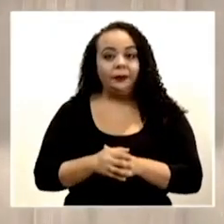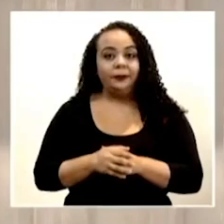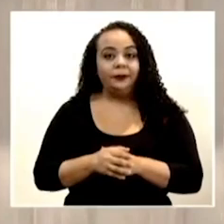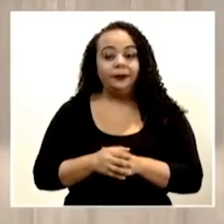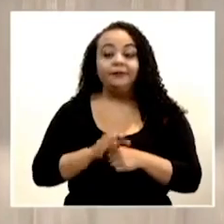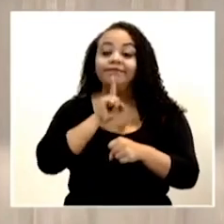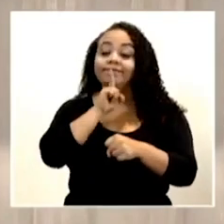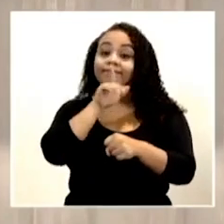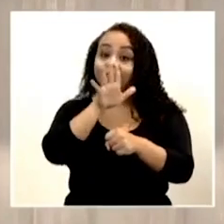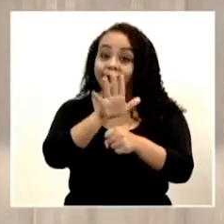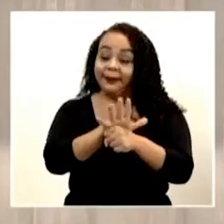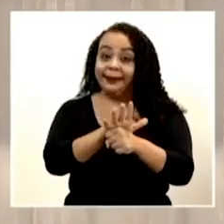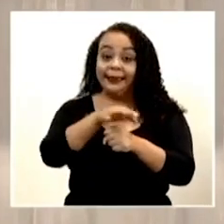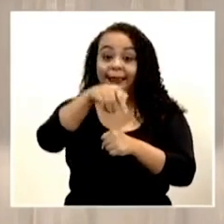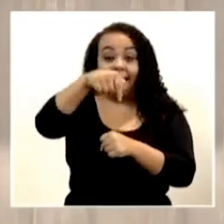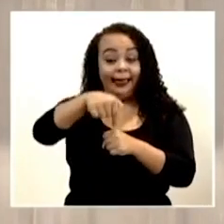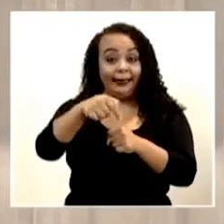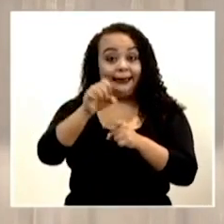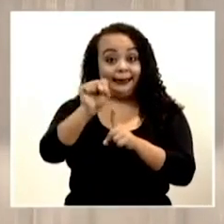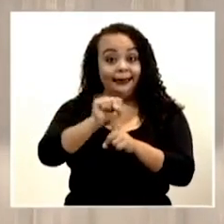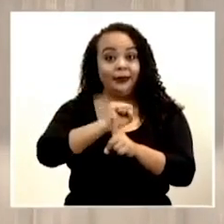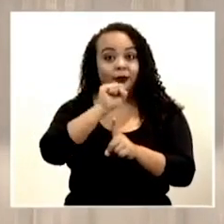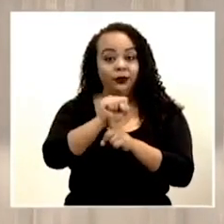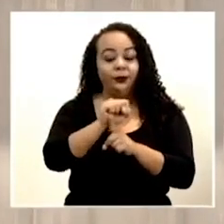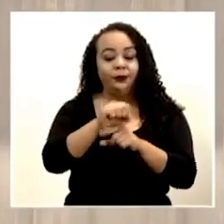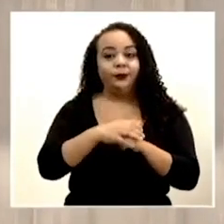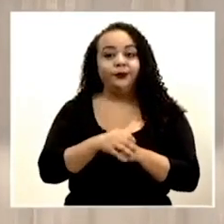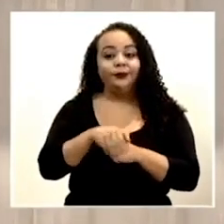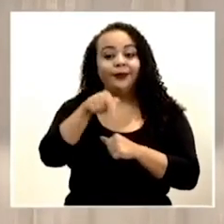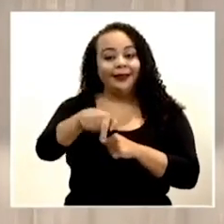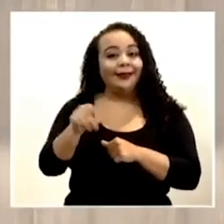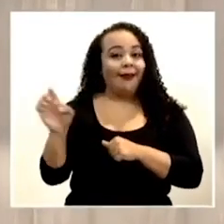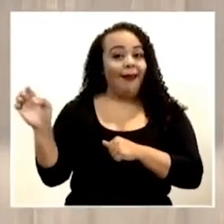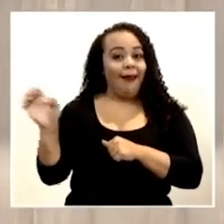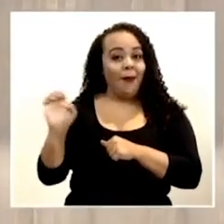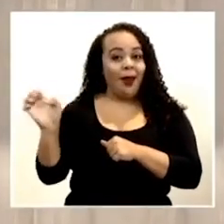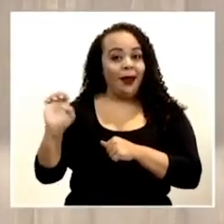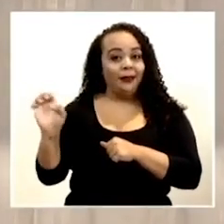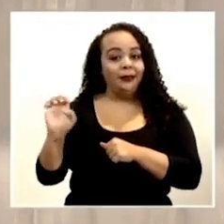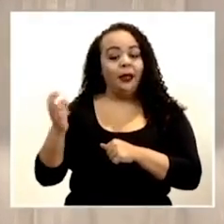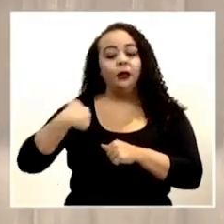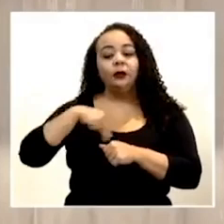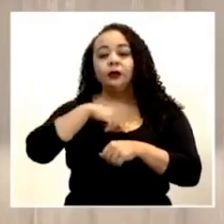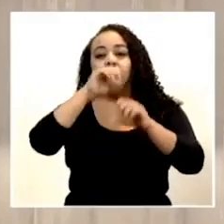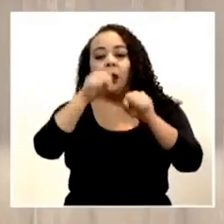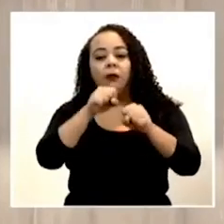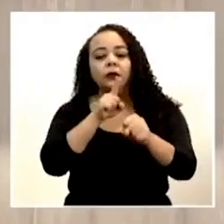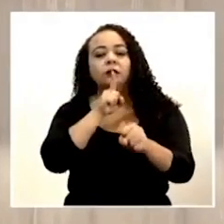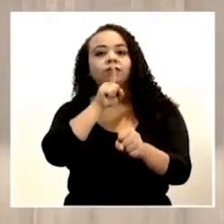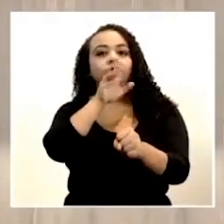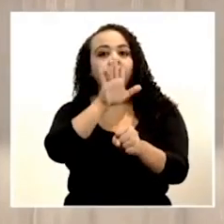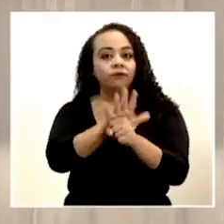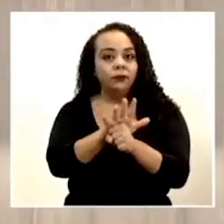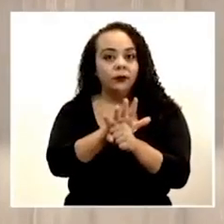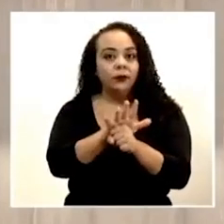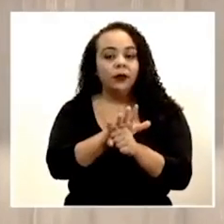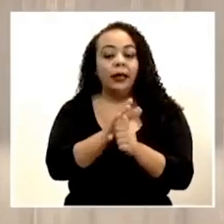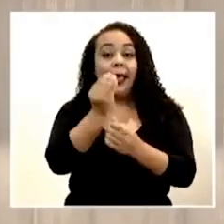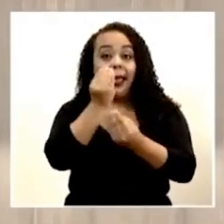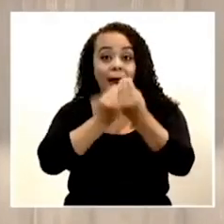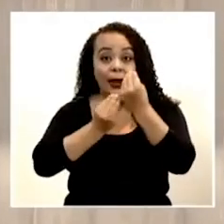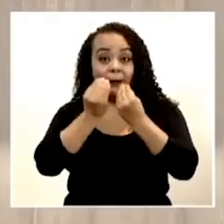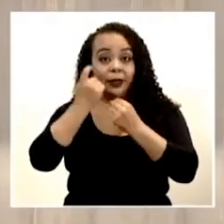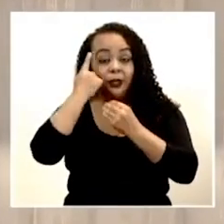garantizar que en esta circunstancia, en esta emergencia, podamos garantizar alimentos